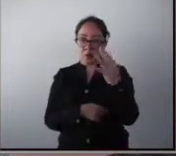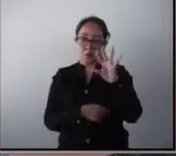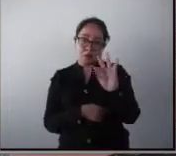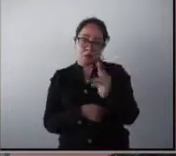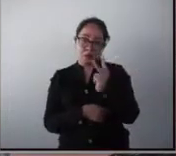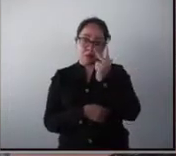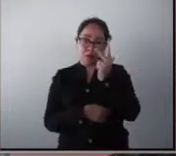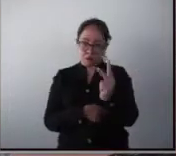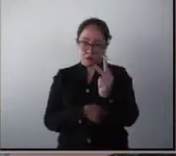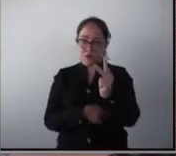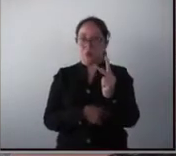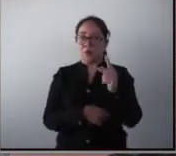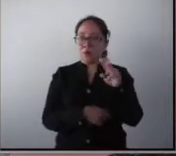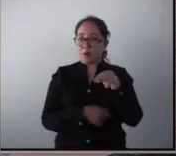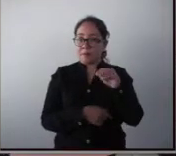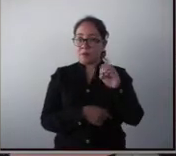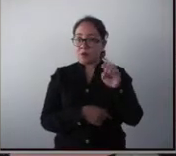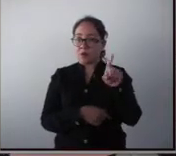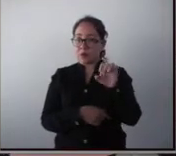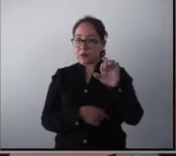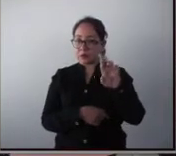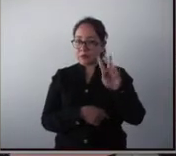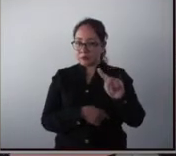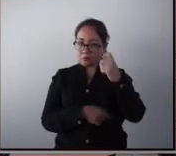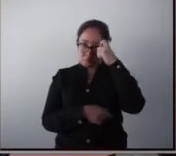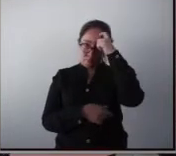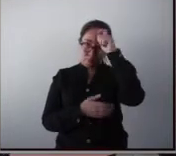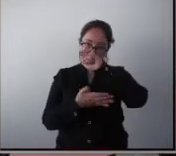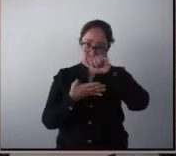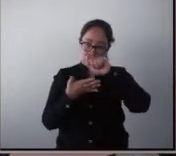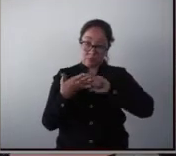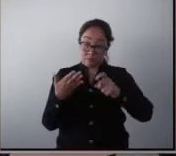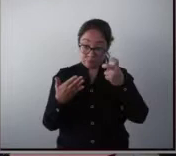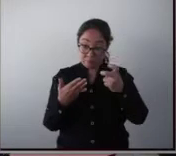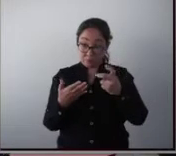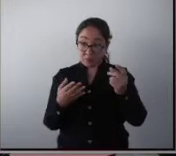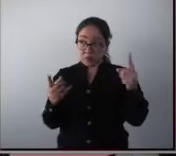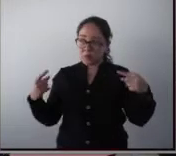reducir la frecuencia y la presión cardíaca. Se redujo.